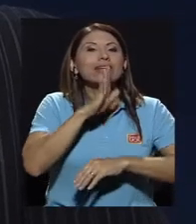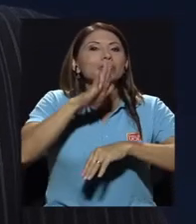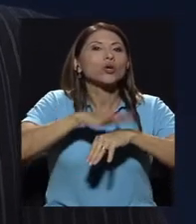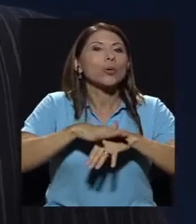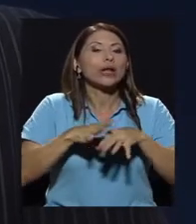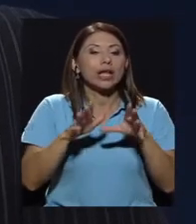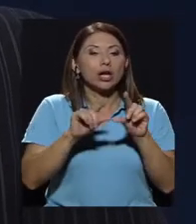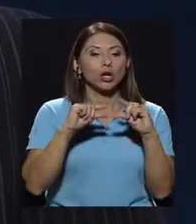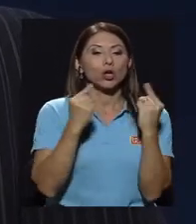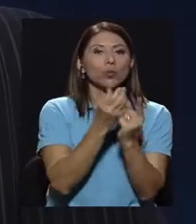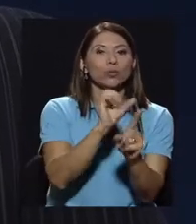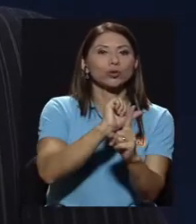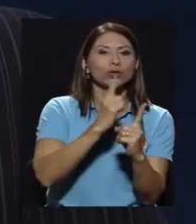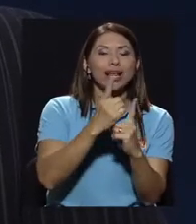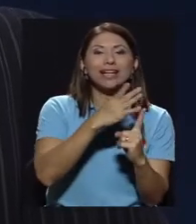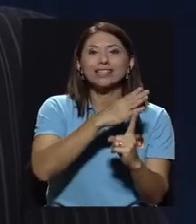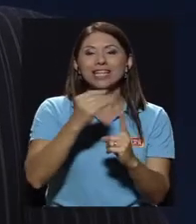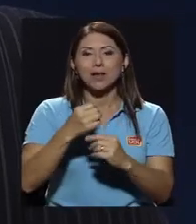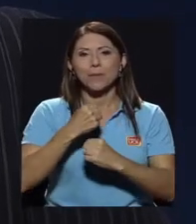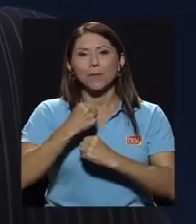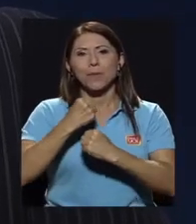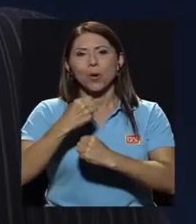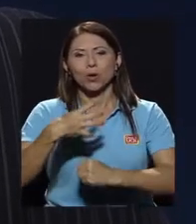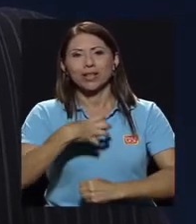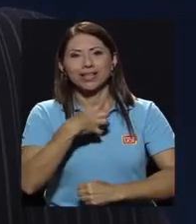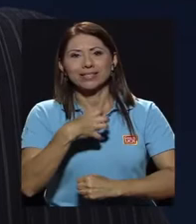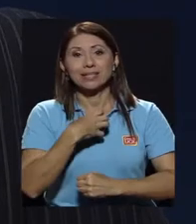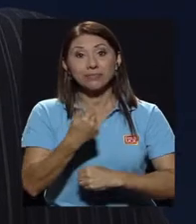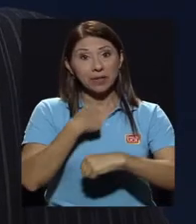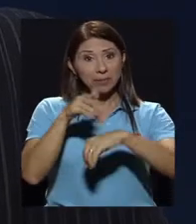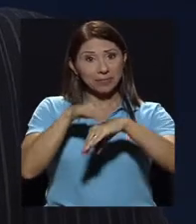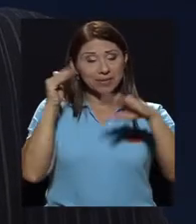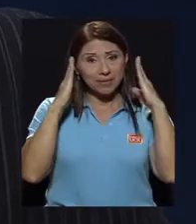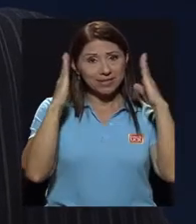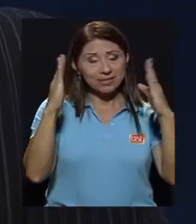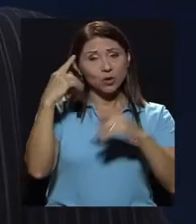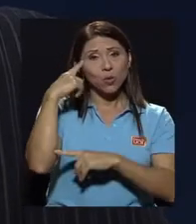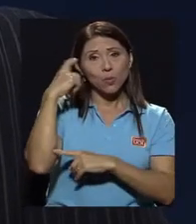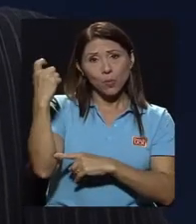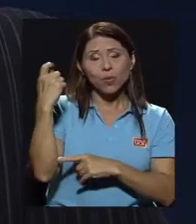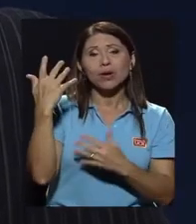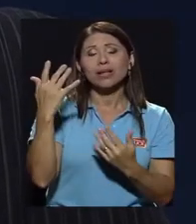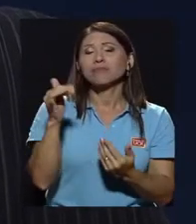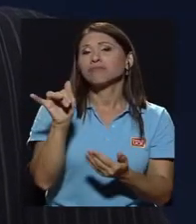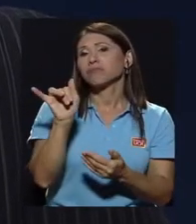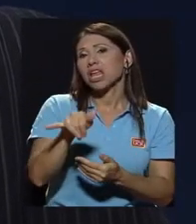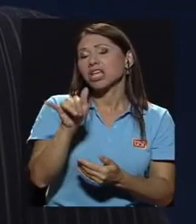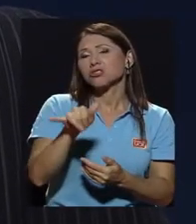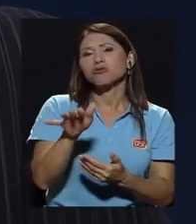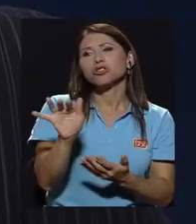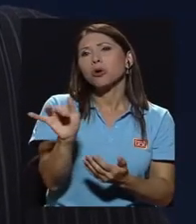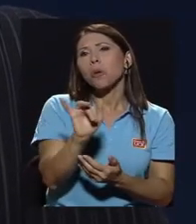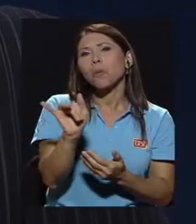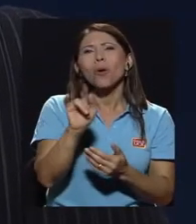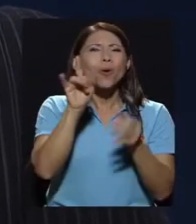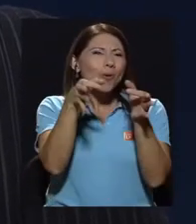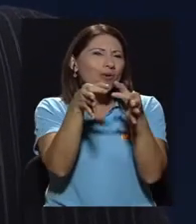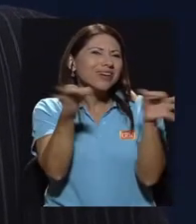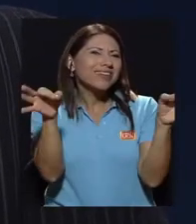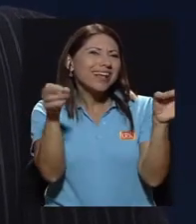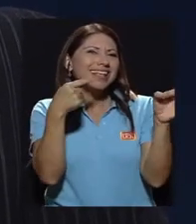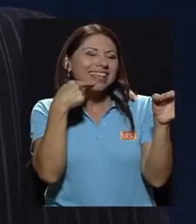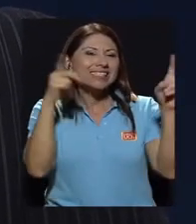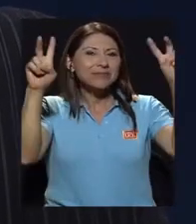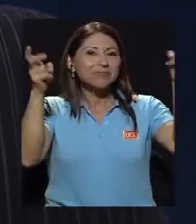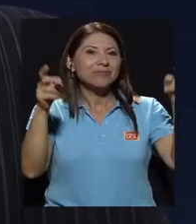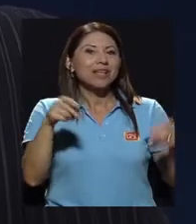de los movimientos sociales y las protestas. A mí me llama mucho la atención porque esto vendría a ser casi como un pequeño refrán, eso es tan